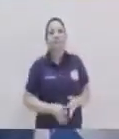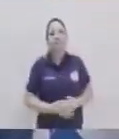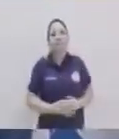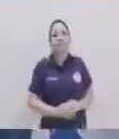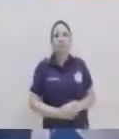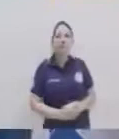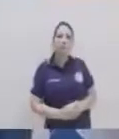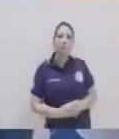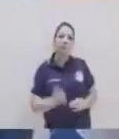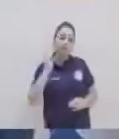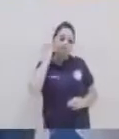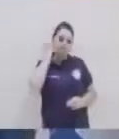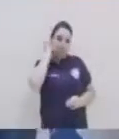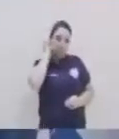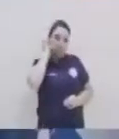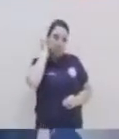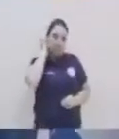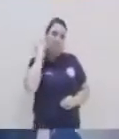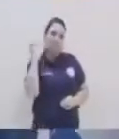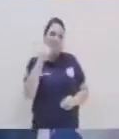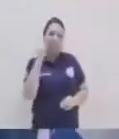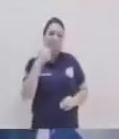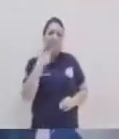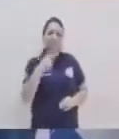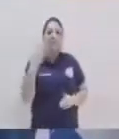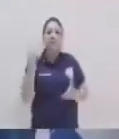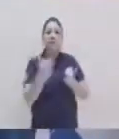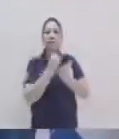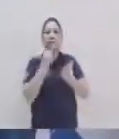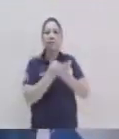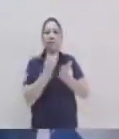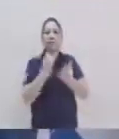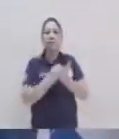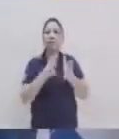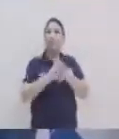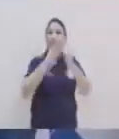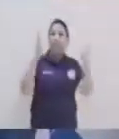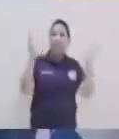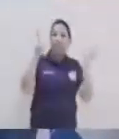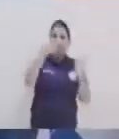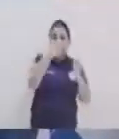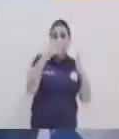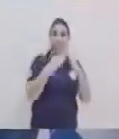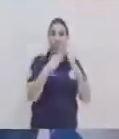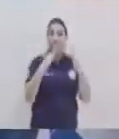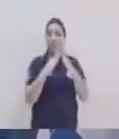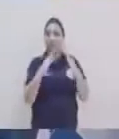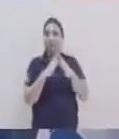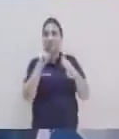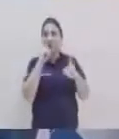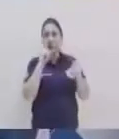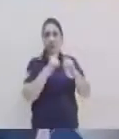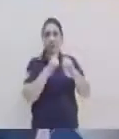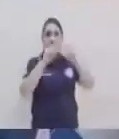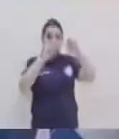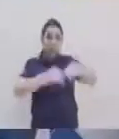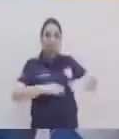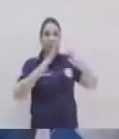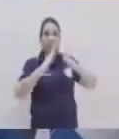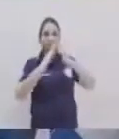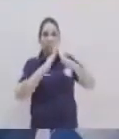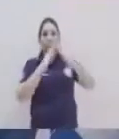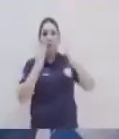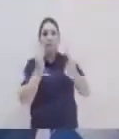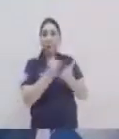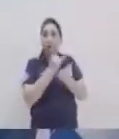transmitir, ¿verdad? Exacto, y si hacen trabajos grandes de investigación que tú estás haciendo ahora en casa porque me imagino que ahora que tenemos un